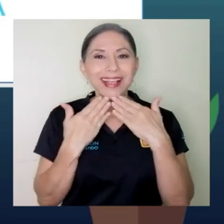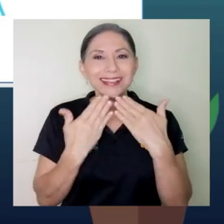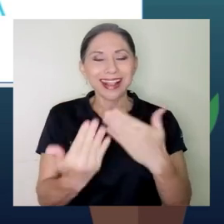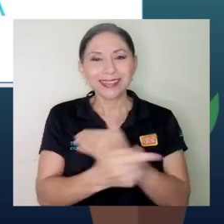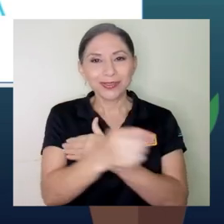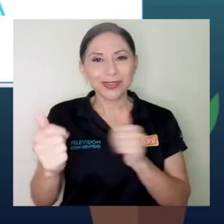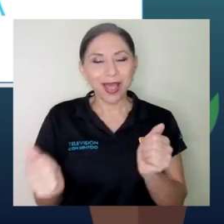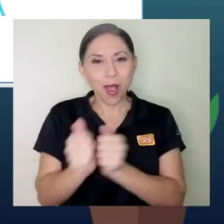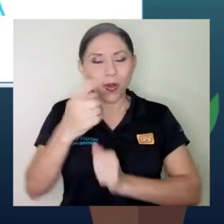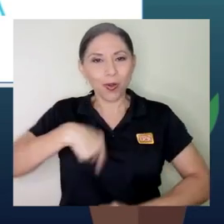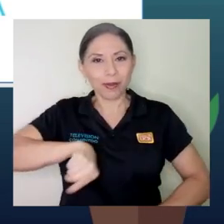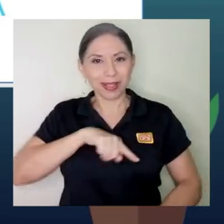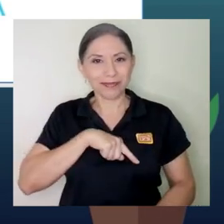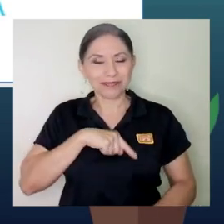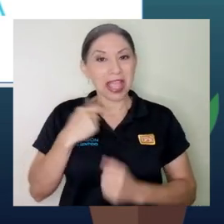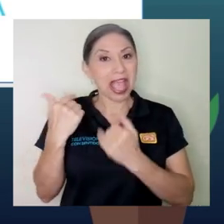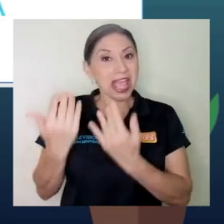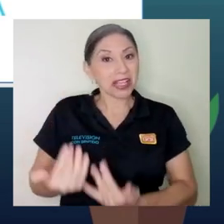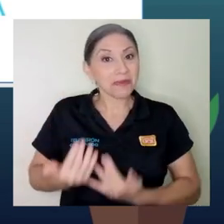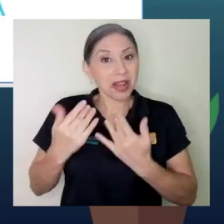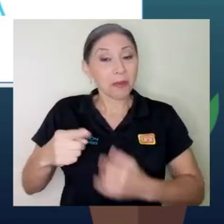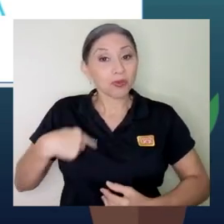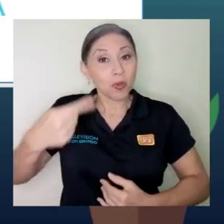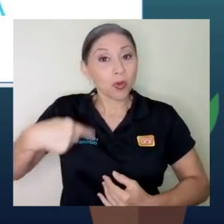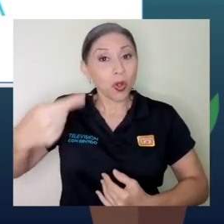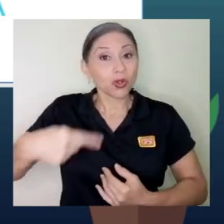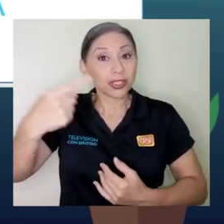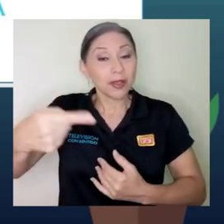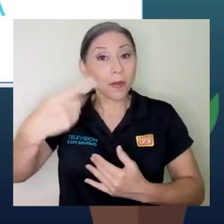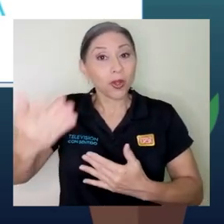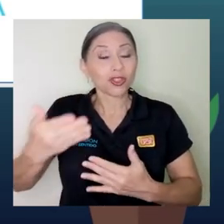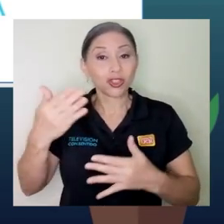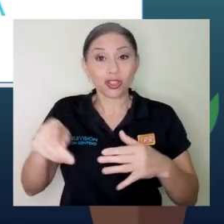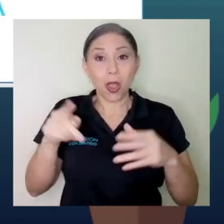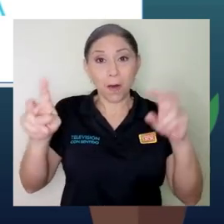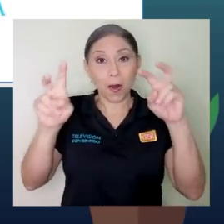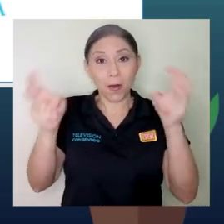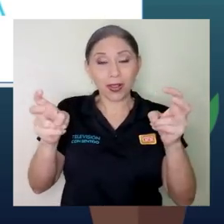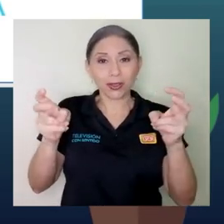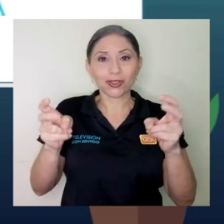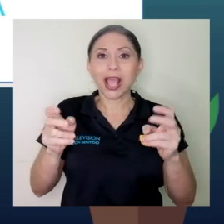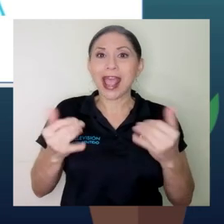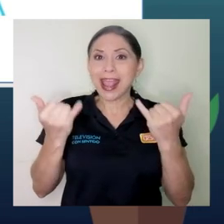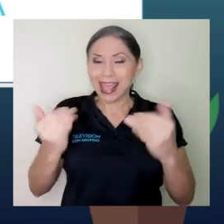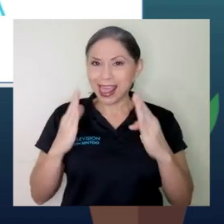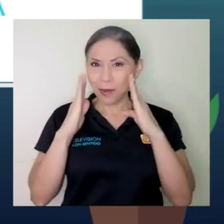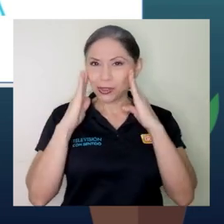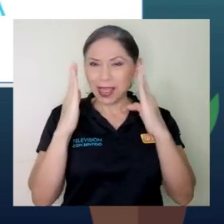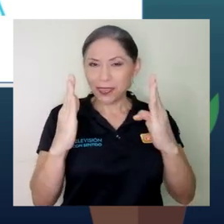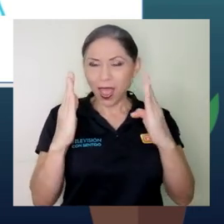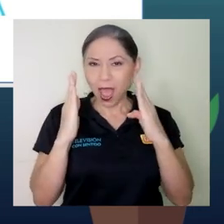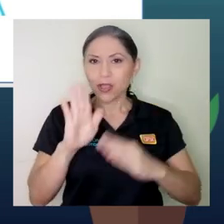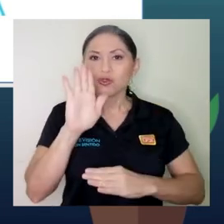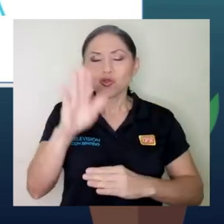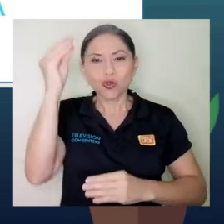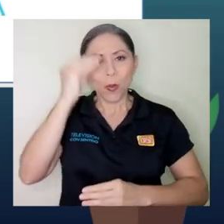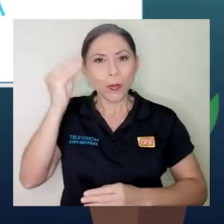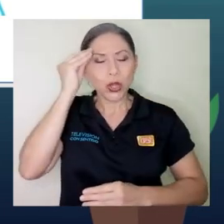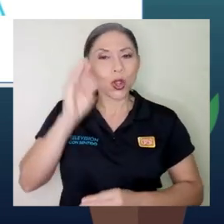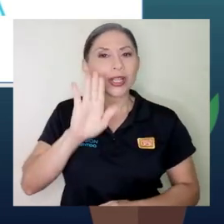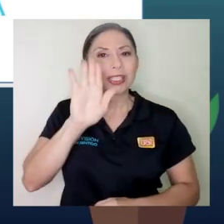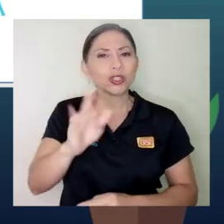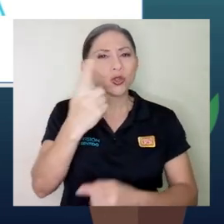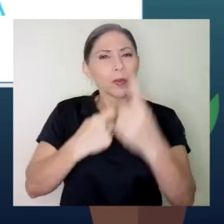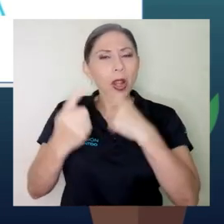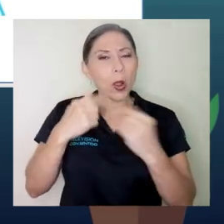Muchas gracias por acompañarnos. Nos esperamos en nuestros próximos segmentos. Quedamos atentos a sus opiniones